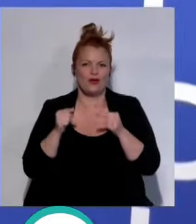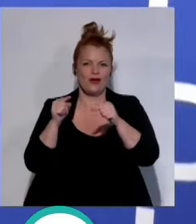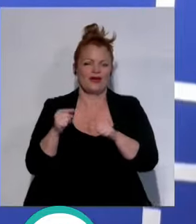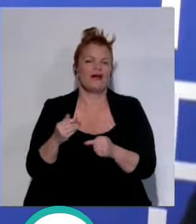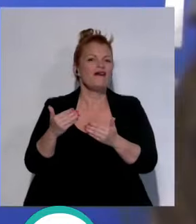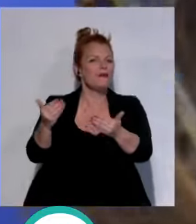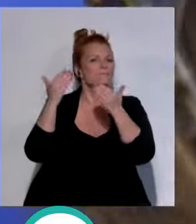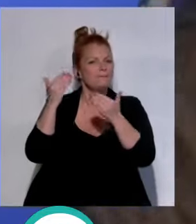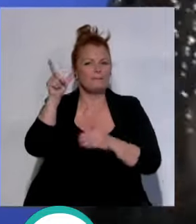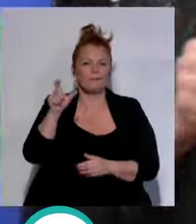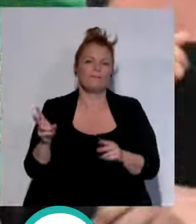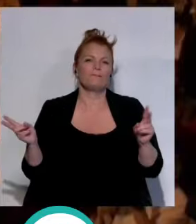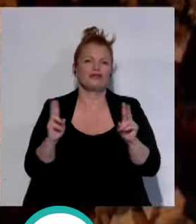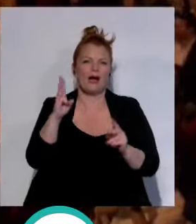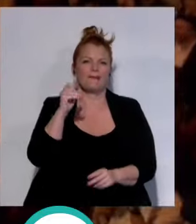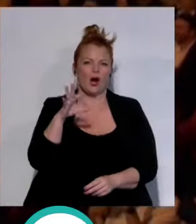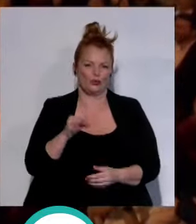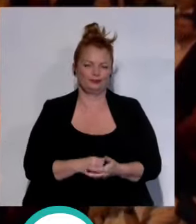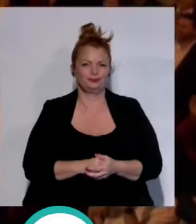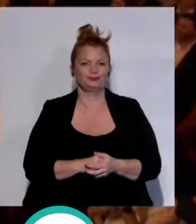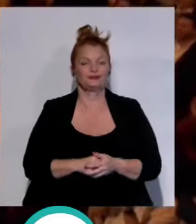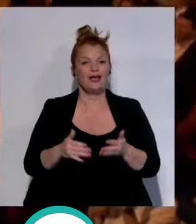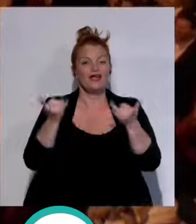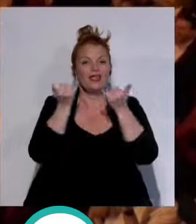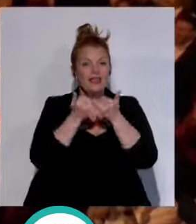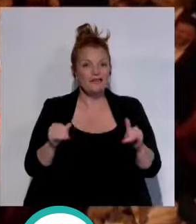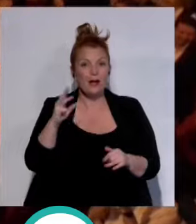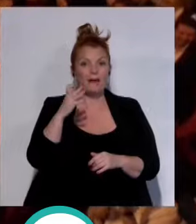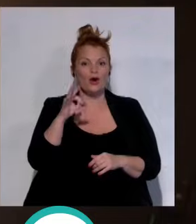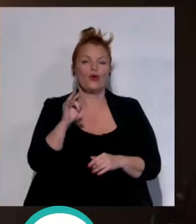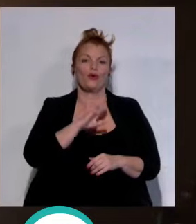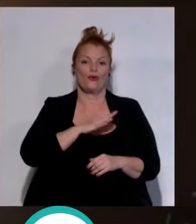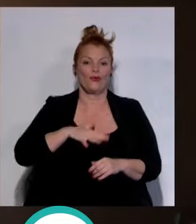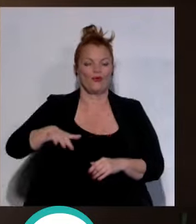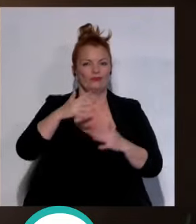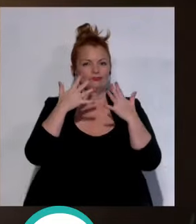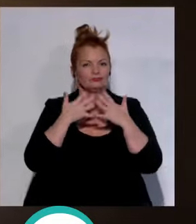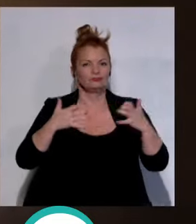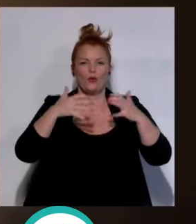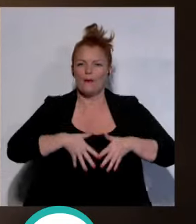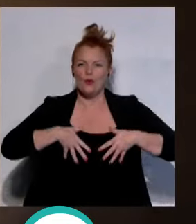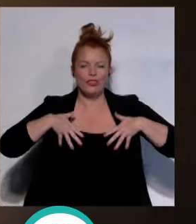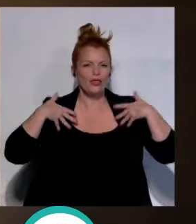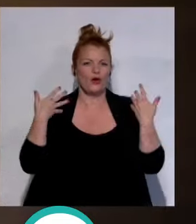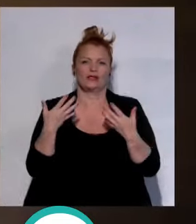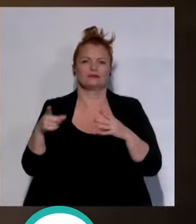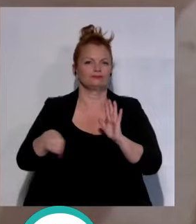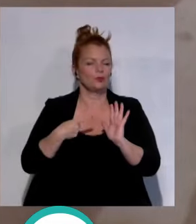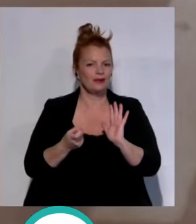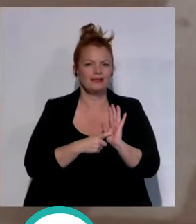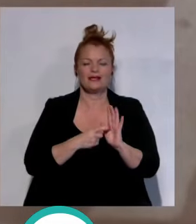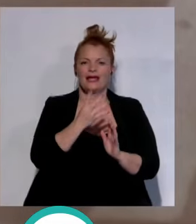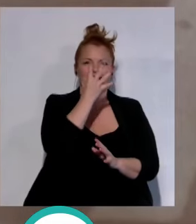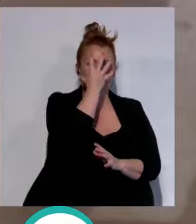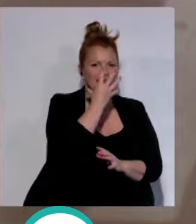Francisco Sánchez Gómez, Paco de Lucía. Celebra Paco de Lucía fue un espacio único en el que se mezclaron emociones muy intensas, desde